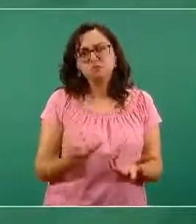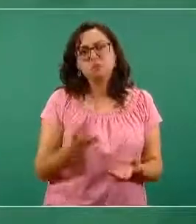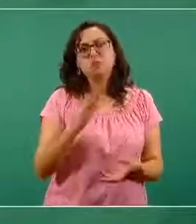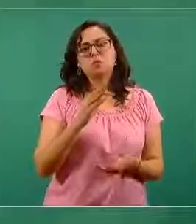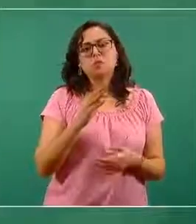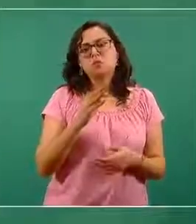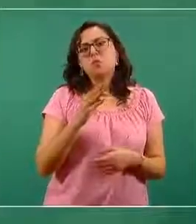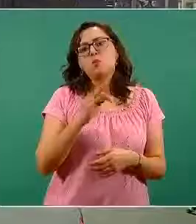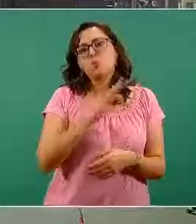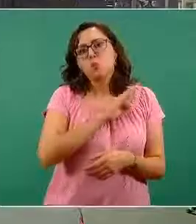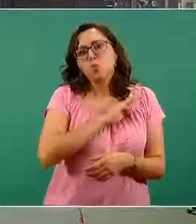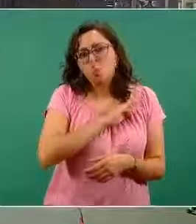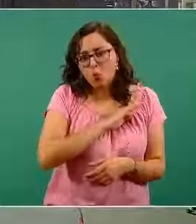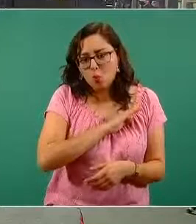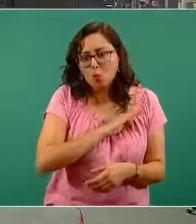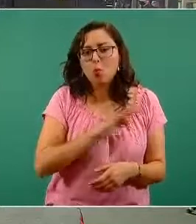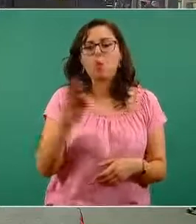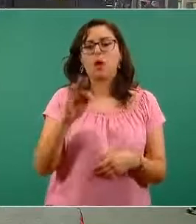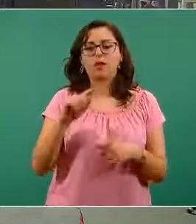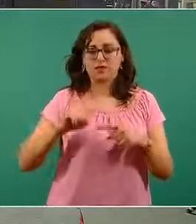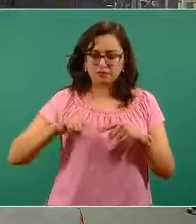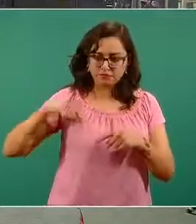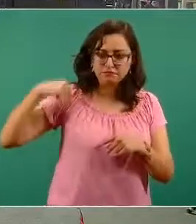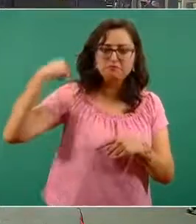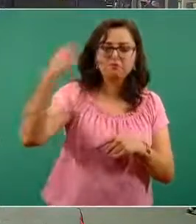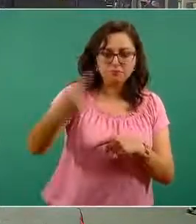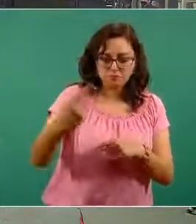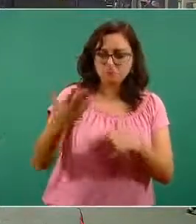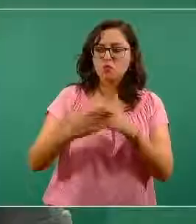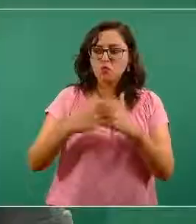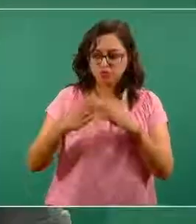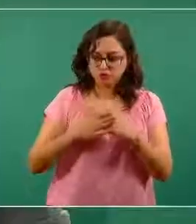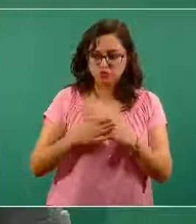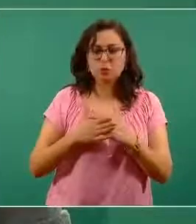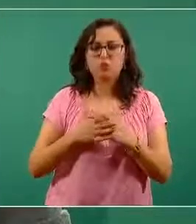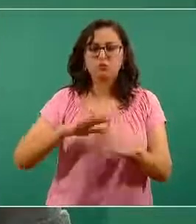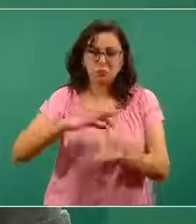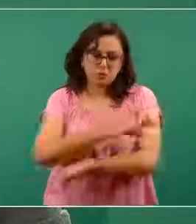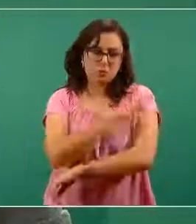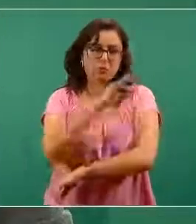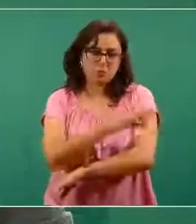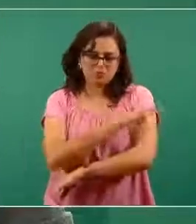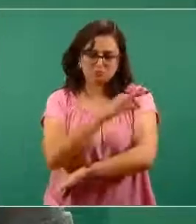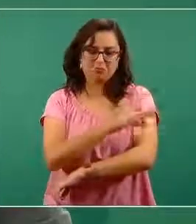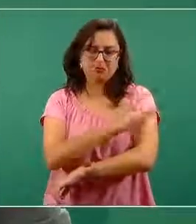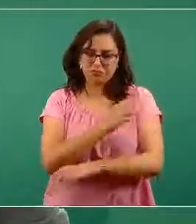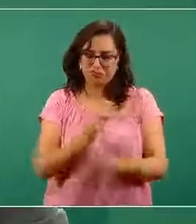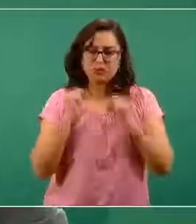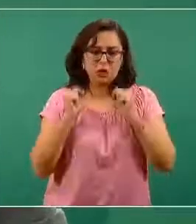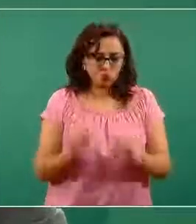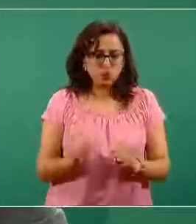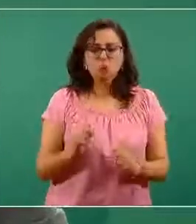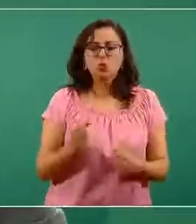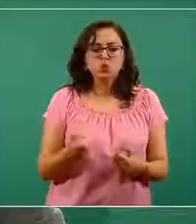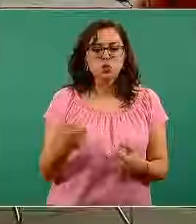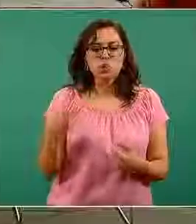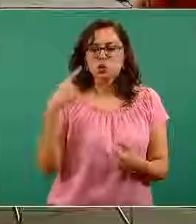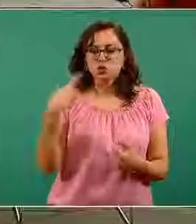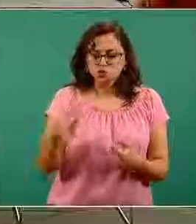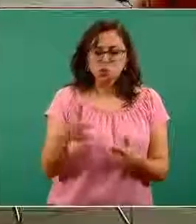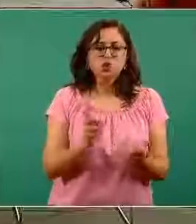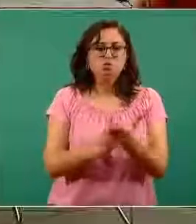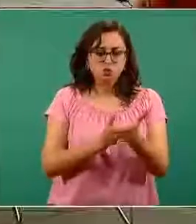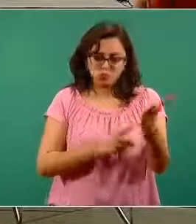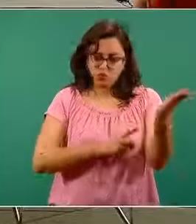primer saque, poderles decir en qué momento se les va a vacunar. Tienen todo el derecho del mundo